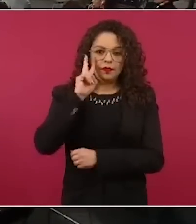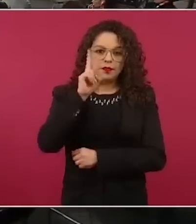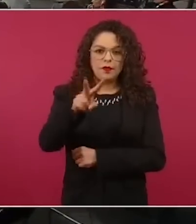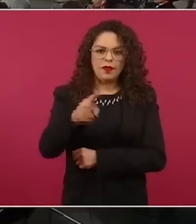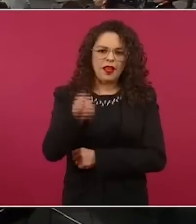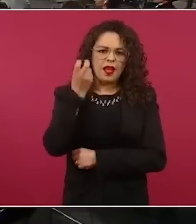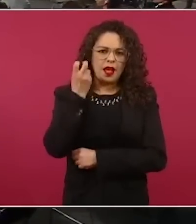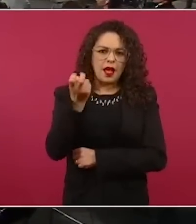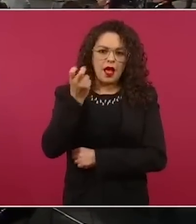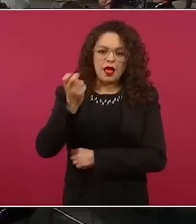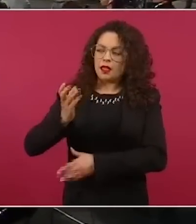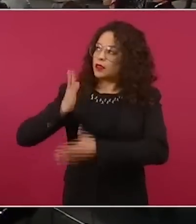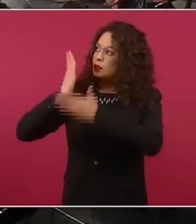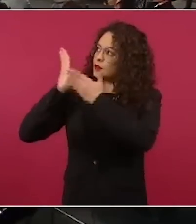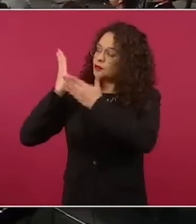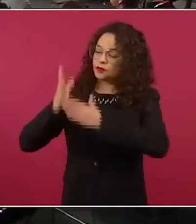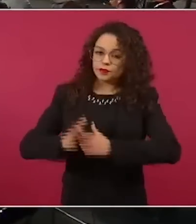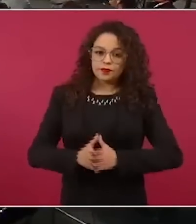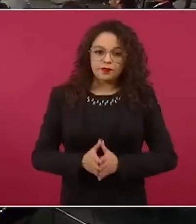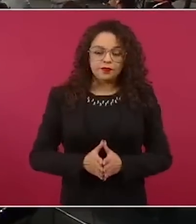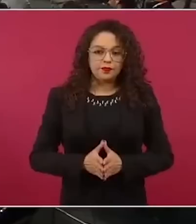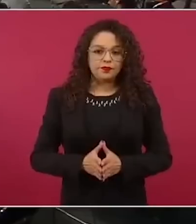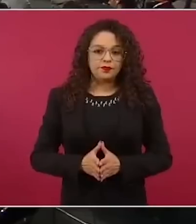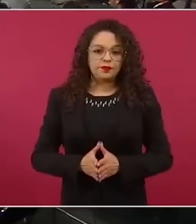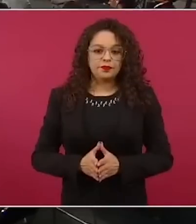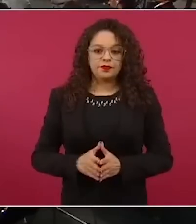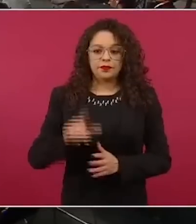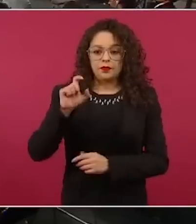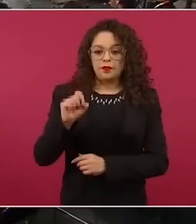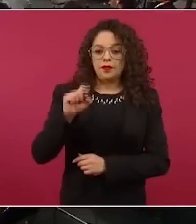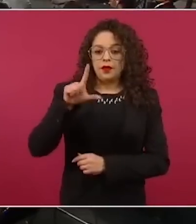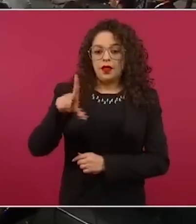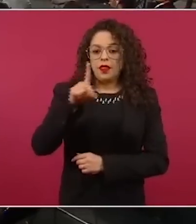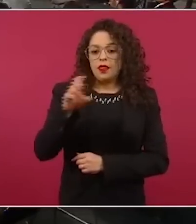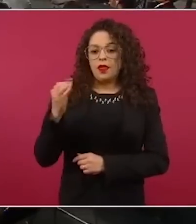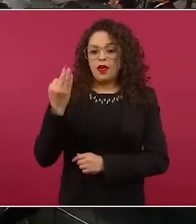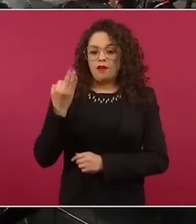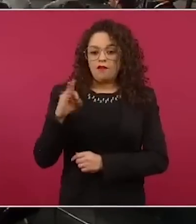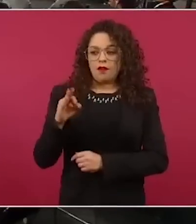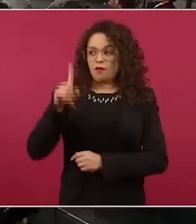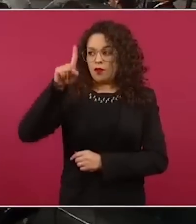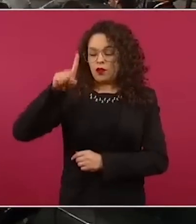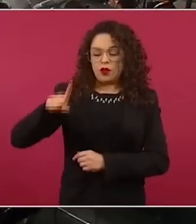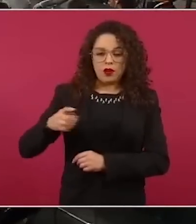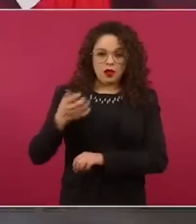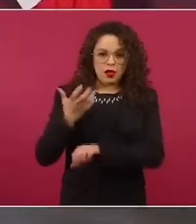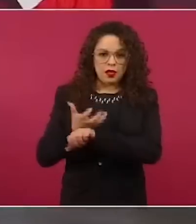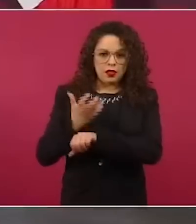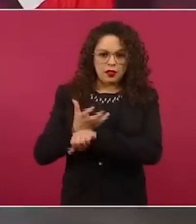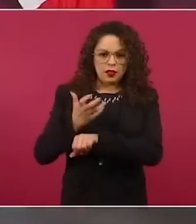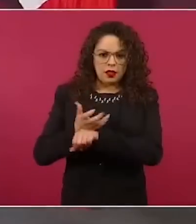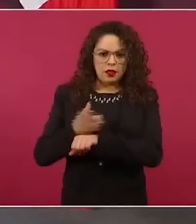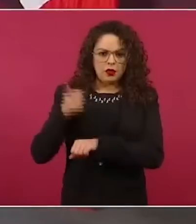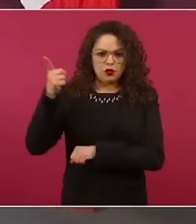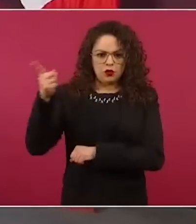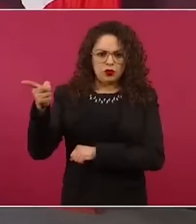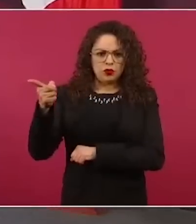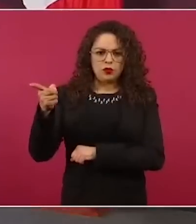El 27 de febrero el Departamento de Estado de Estados Unidos publicó